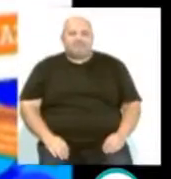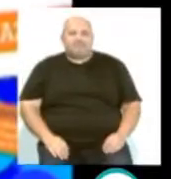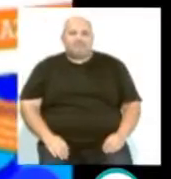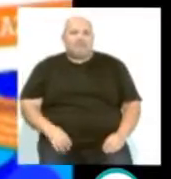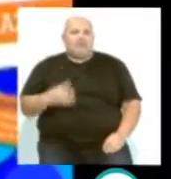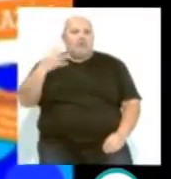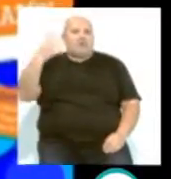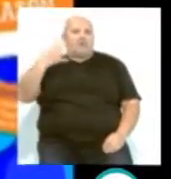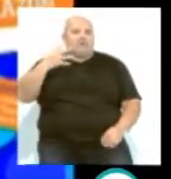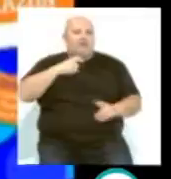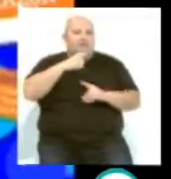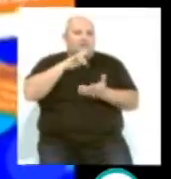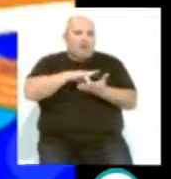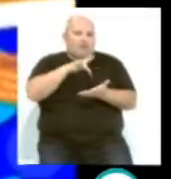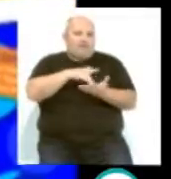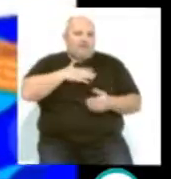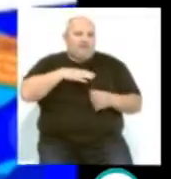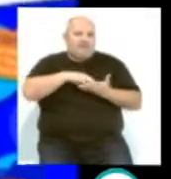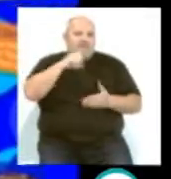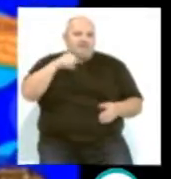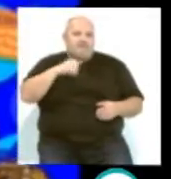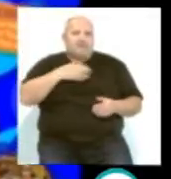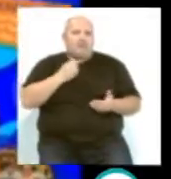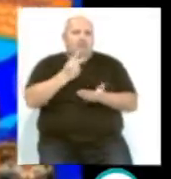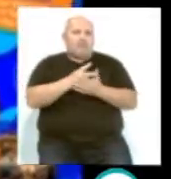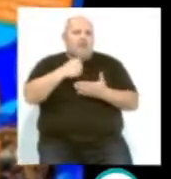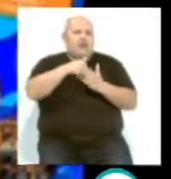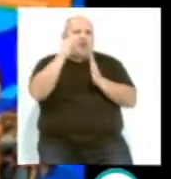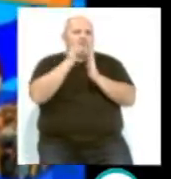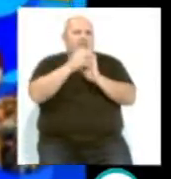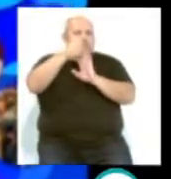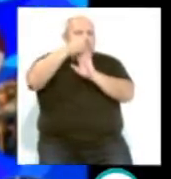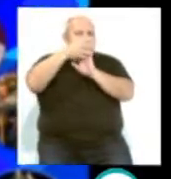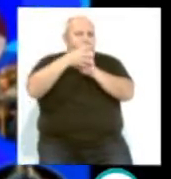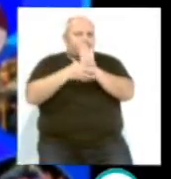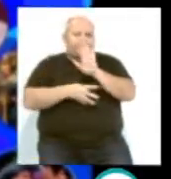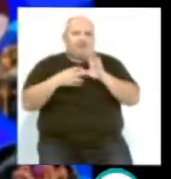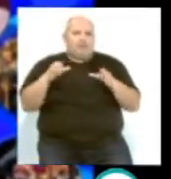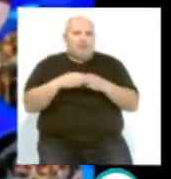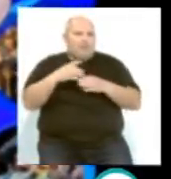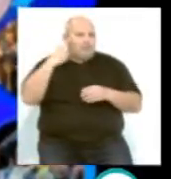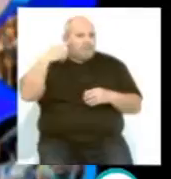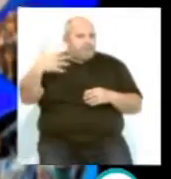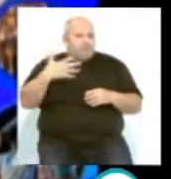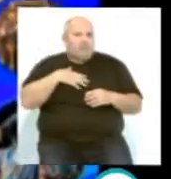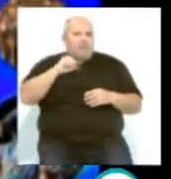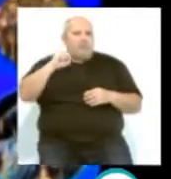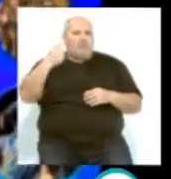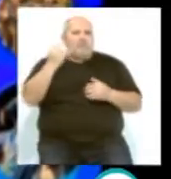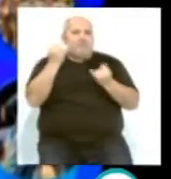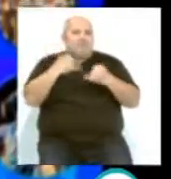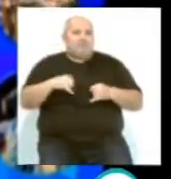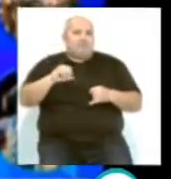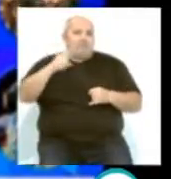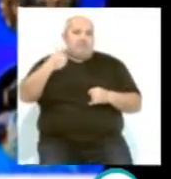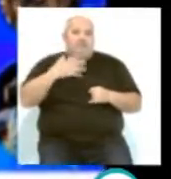Cuarta edición del Festival de Afanas de San Fernando y una vez más Gran Cartel con lo más granado de la fiesta. Se trata de uno de los primeros